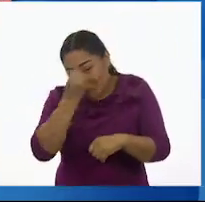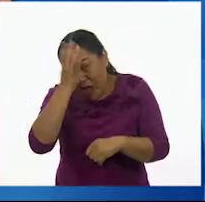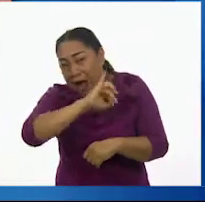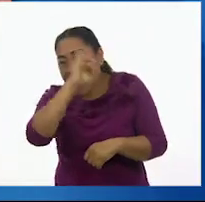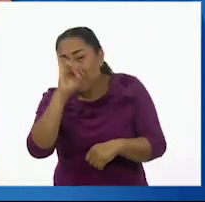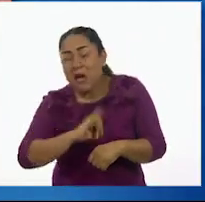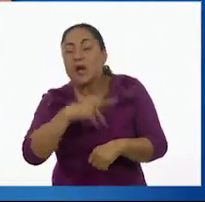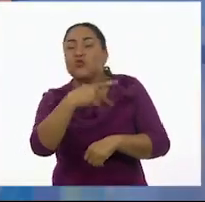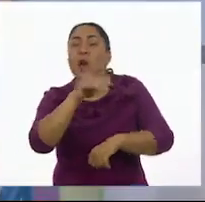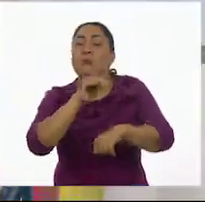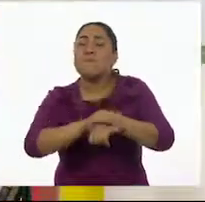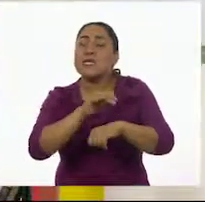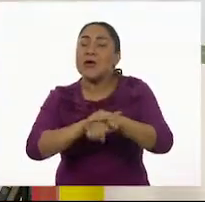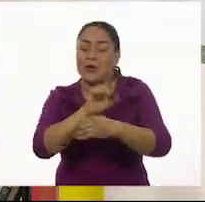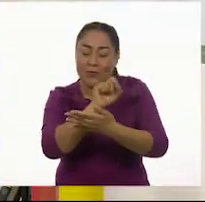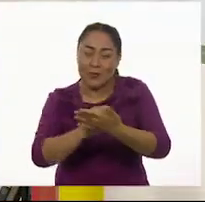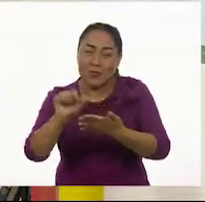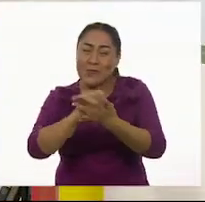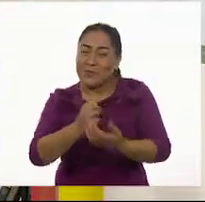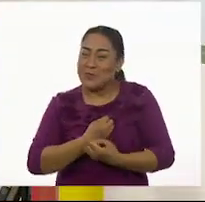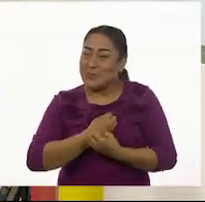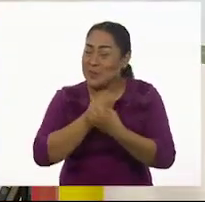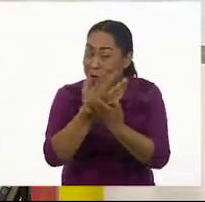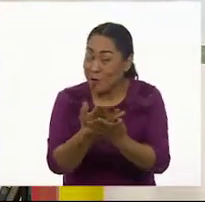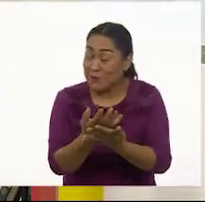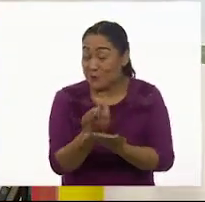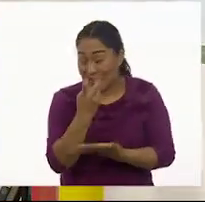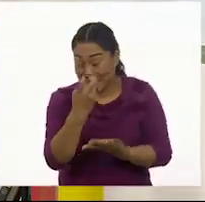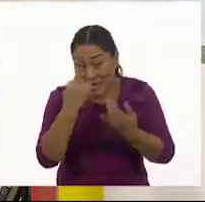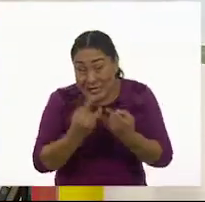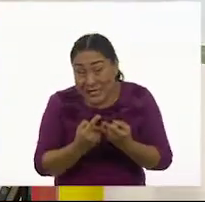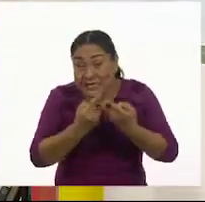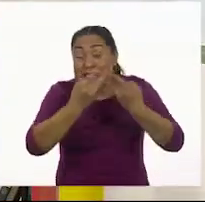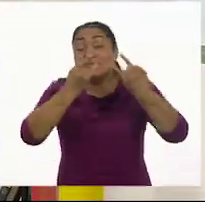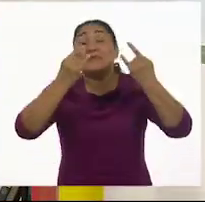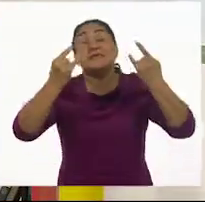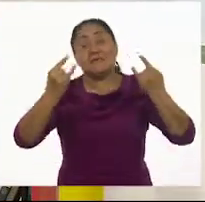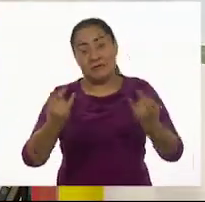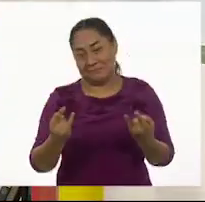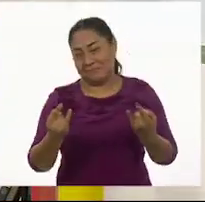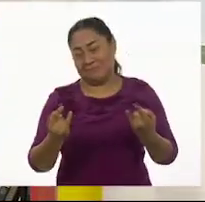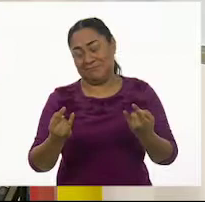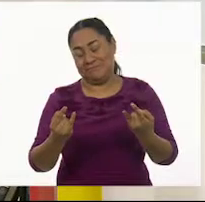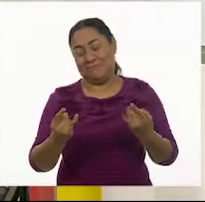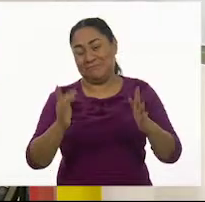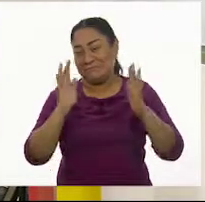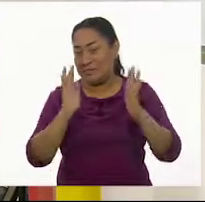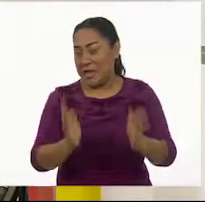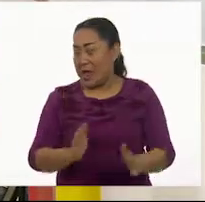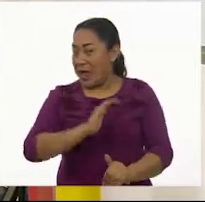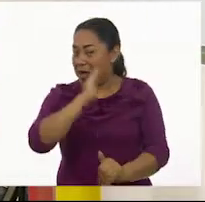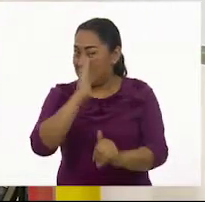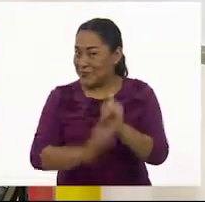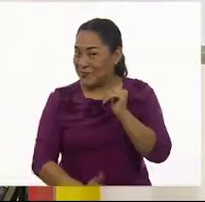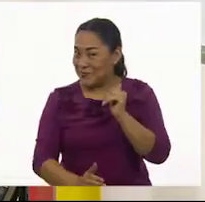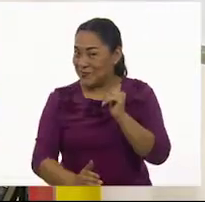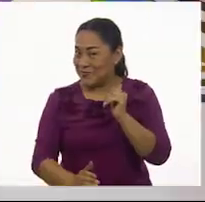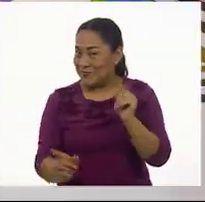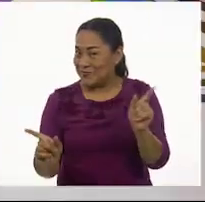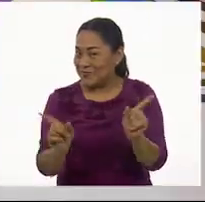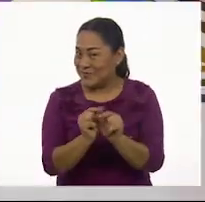poeta. Y colorado colorín, esta historia llegó a su fin.